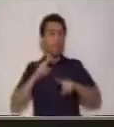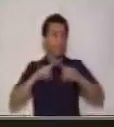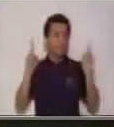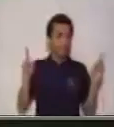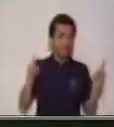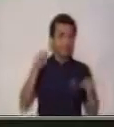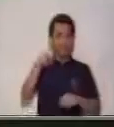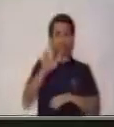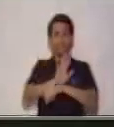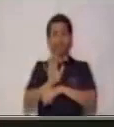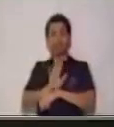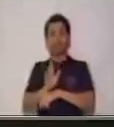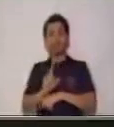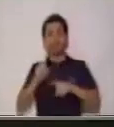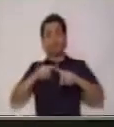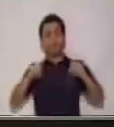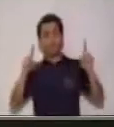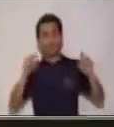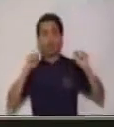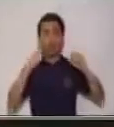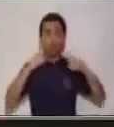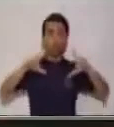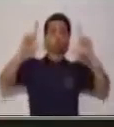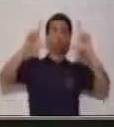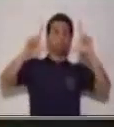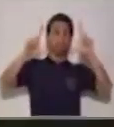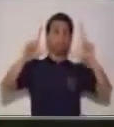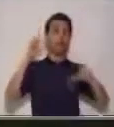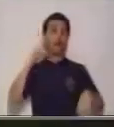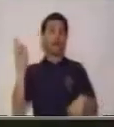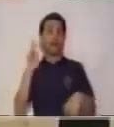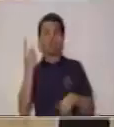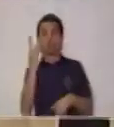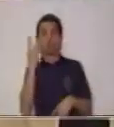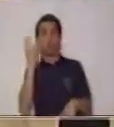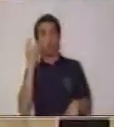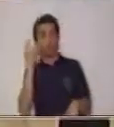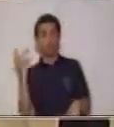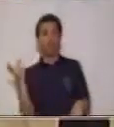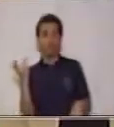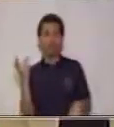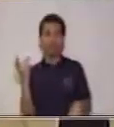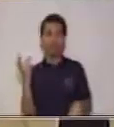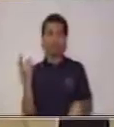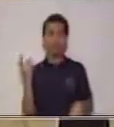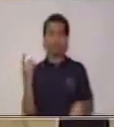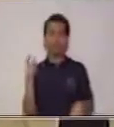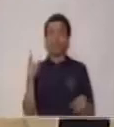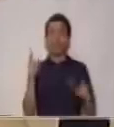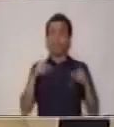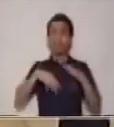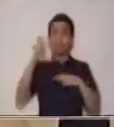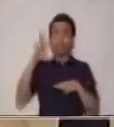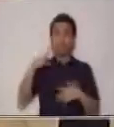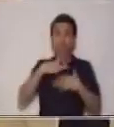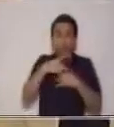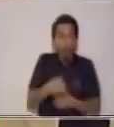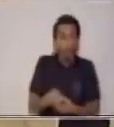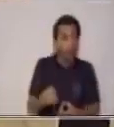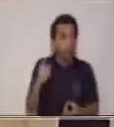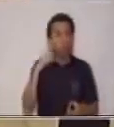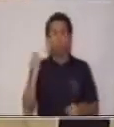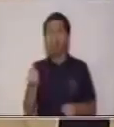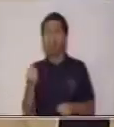la tele tienen otra. Ya podemos ver las imágenes y esto, ¿verdad? Obviamente los de radio tienen que ser más llamativos porque no